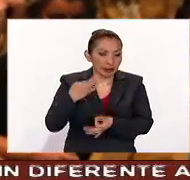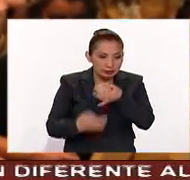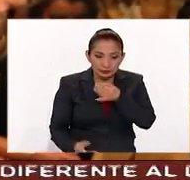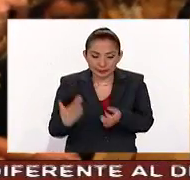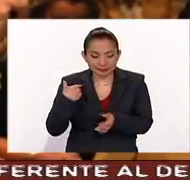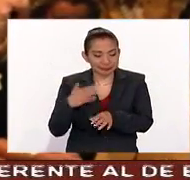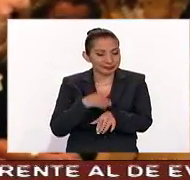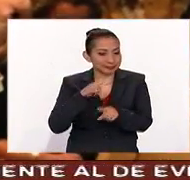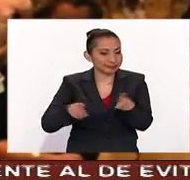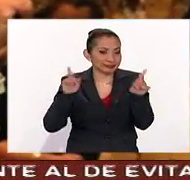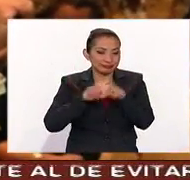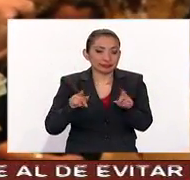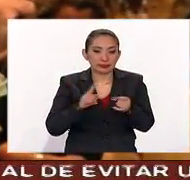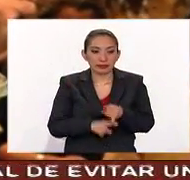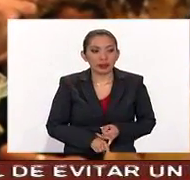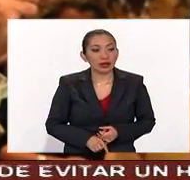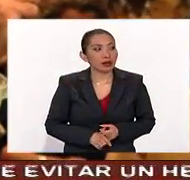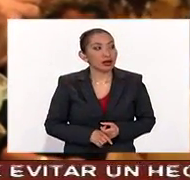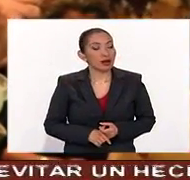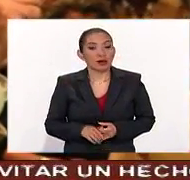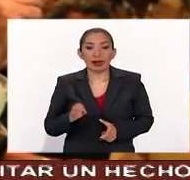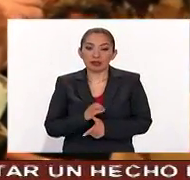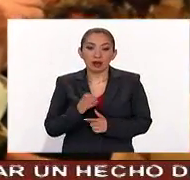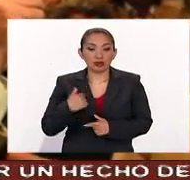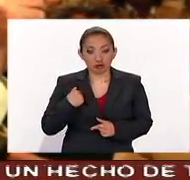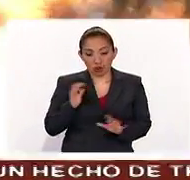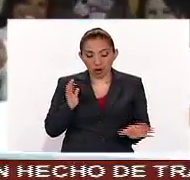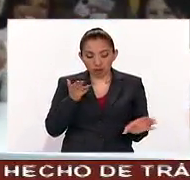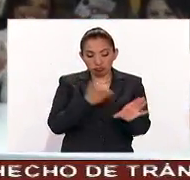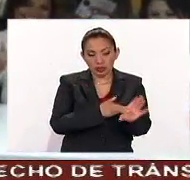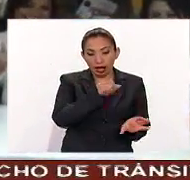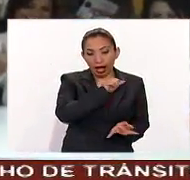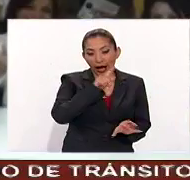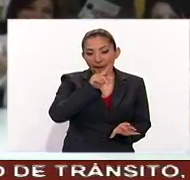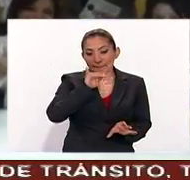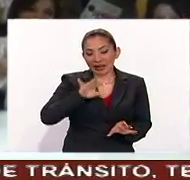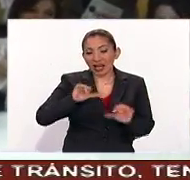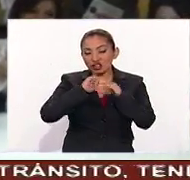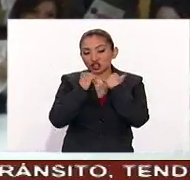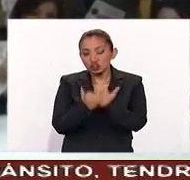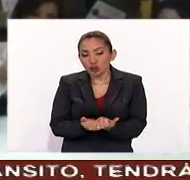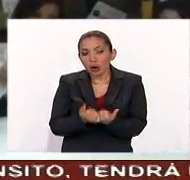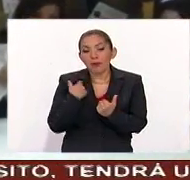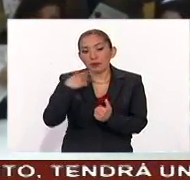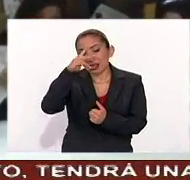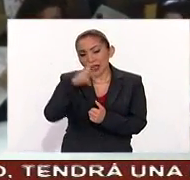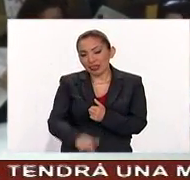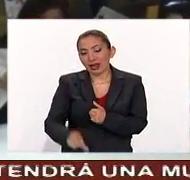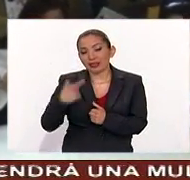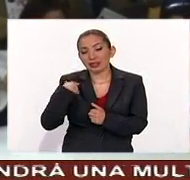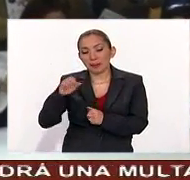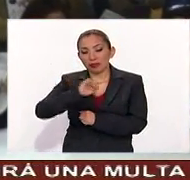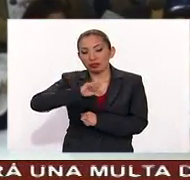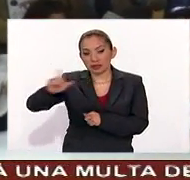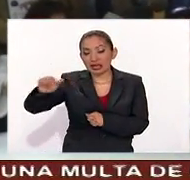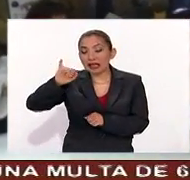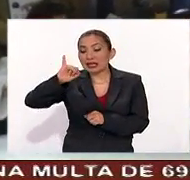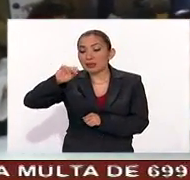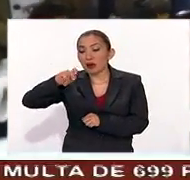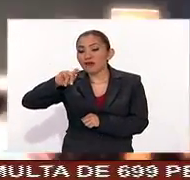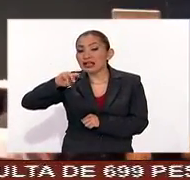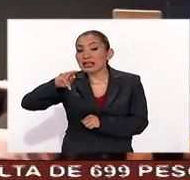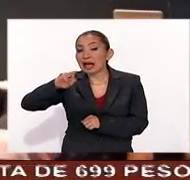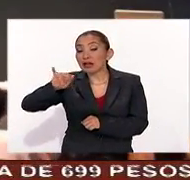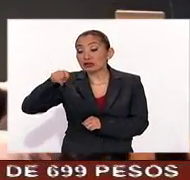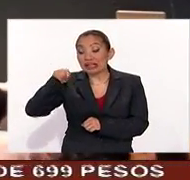etcétera. Entonces yo pretenezco a la API que es la Asociación Mexicana de Profesionales Inmobiliarios y está